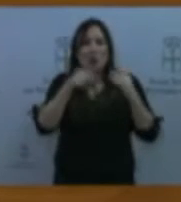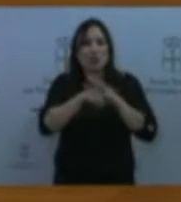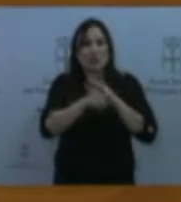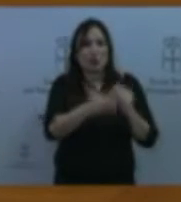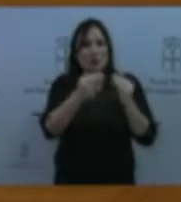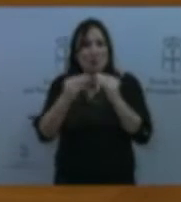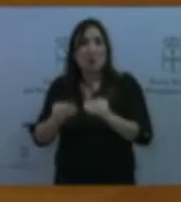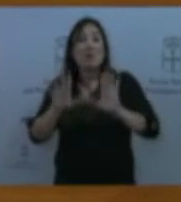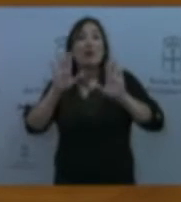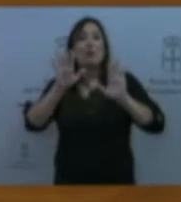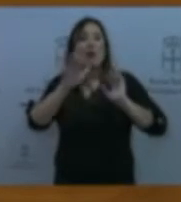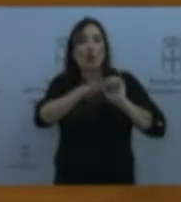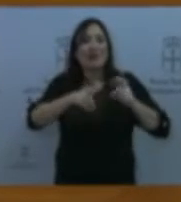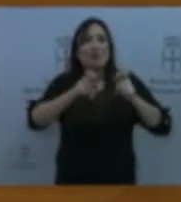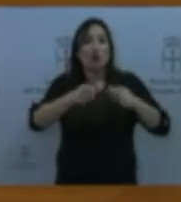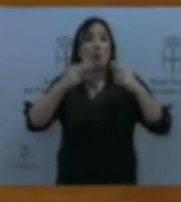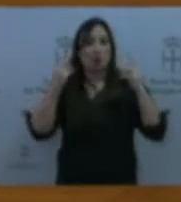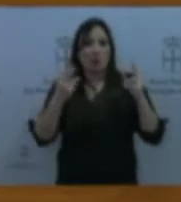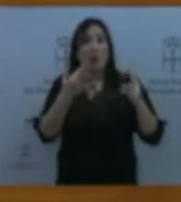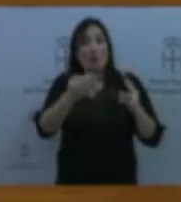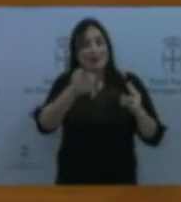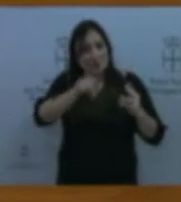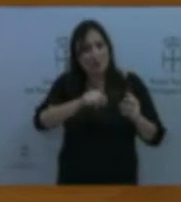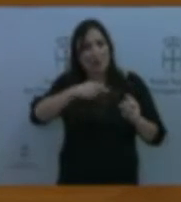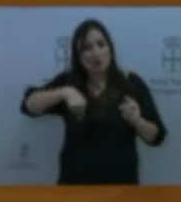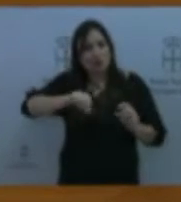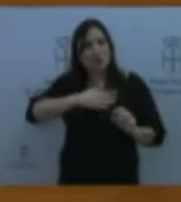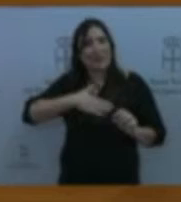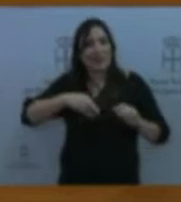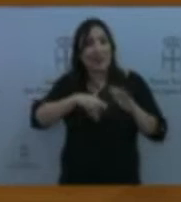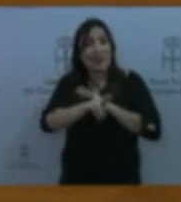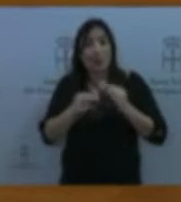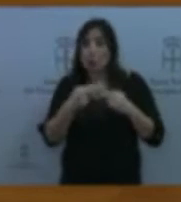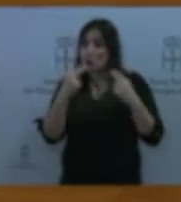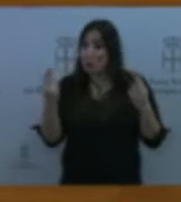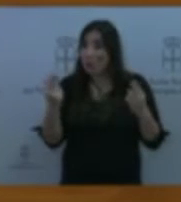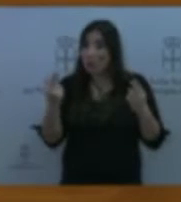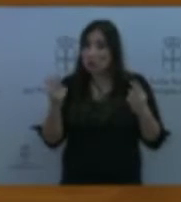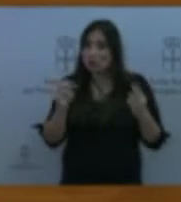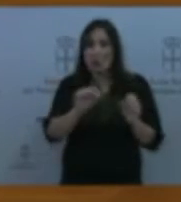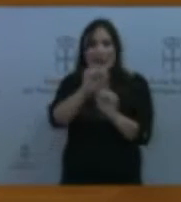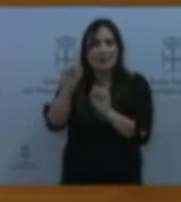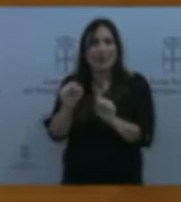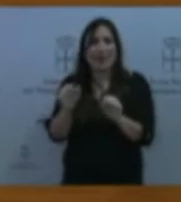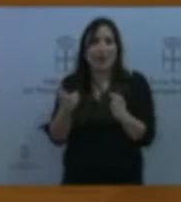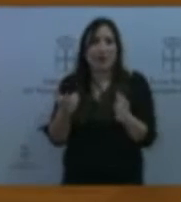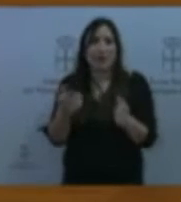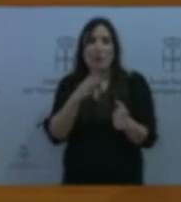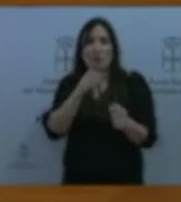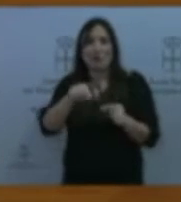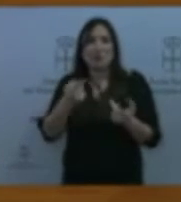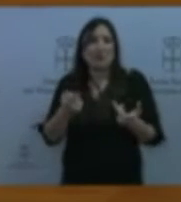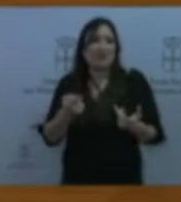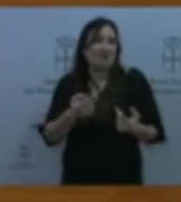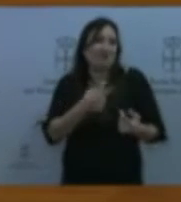que los recursos públicos no se pongan en manos de cuatreros que, al final, utilizan sus redes clientelares, sus